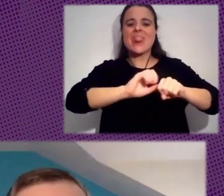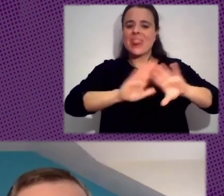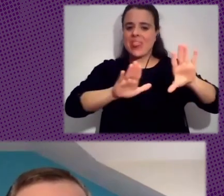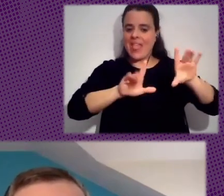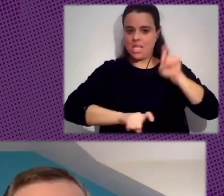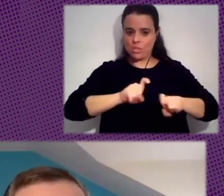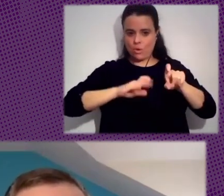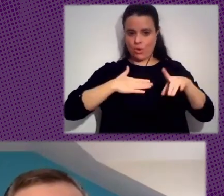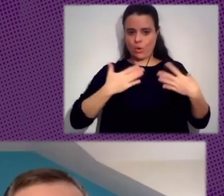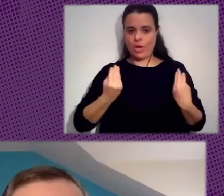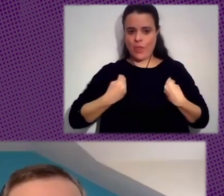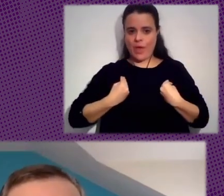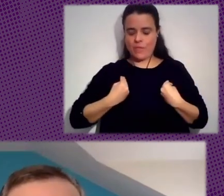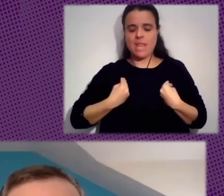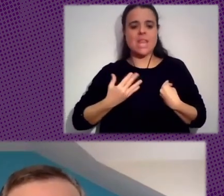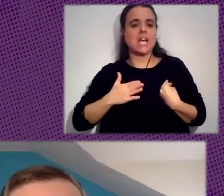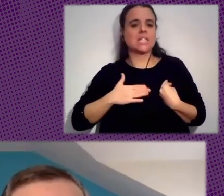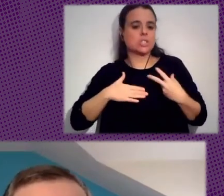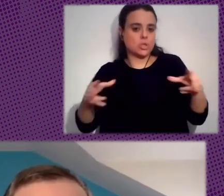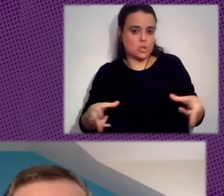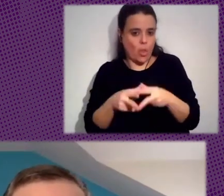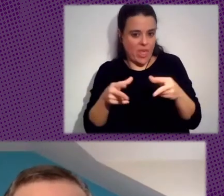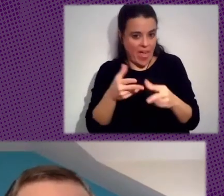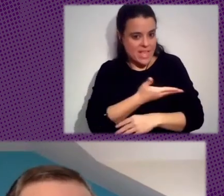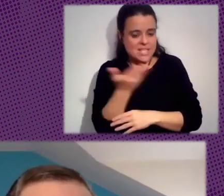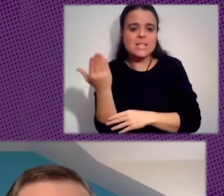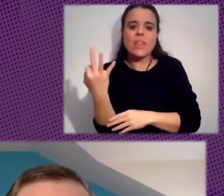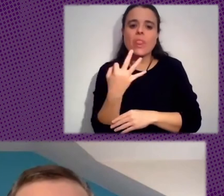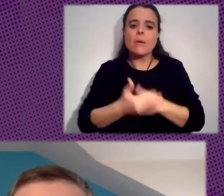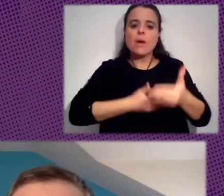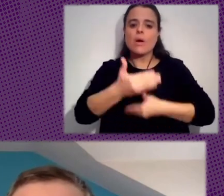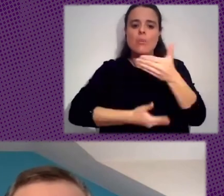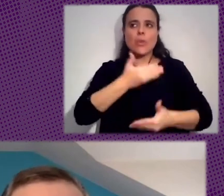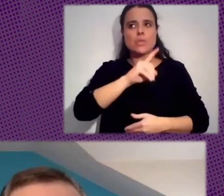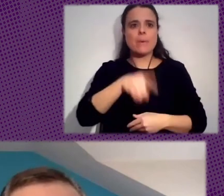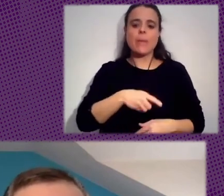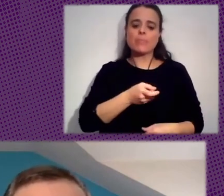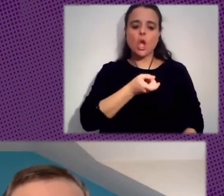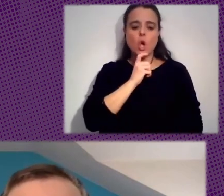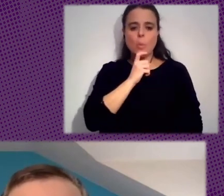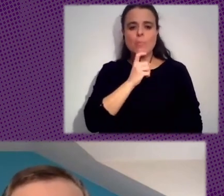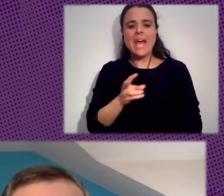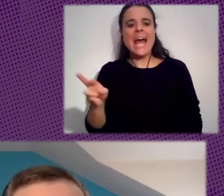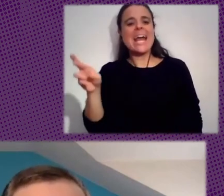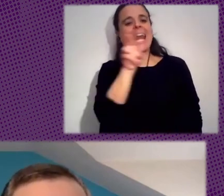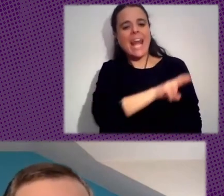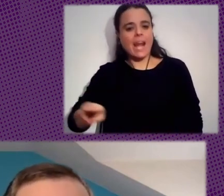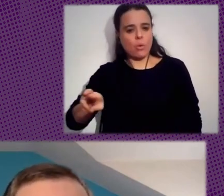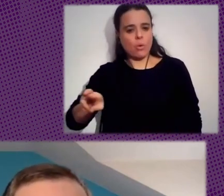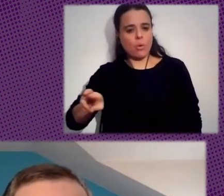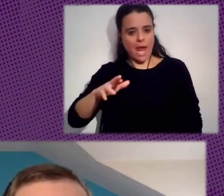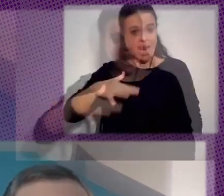Nuestras Sociedades Tiene Que Ser Un Proceso También De Cómo Recuperar El Espacio Y El Tiempo Colonizados